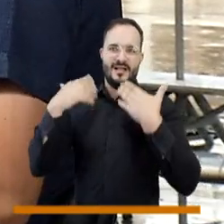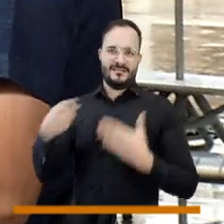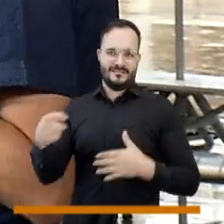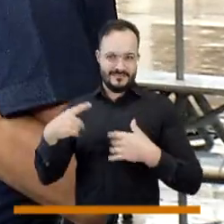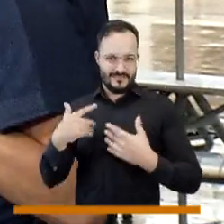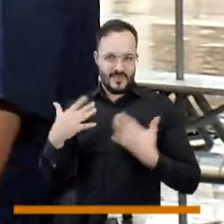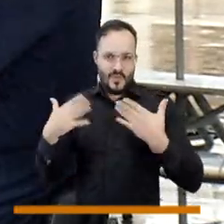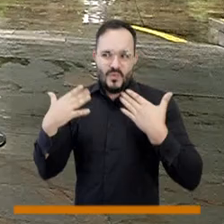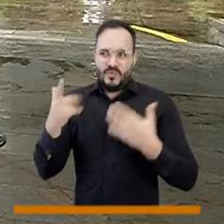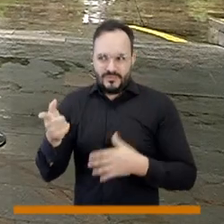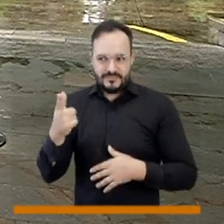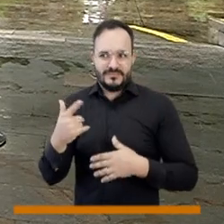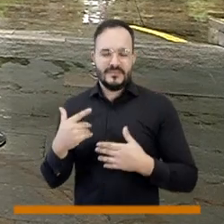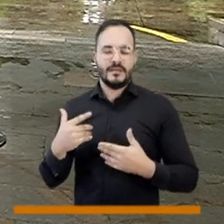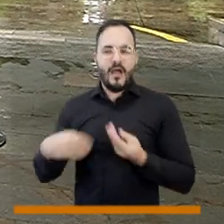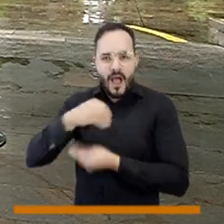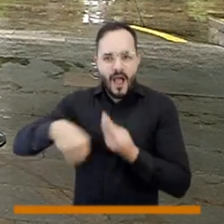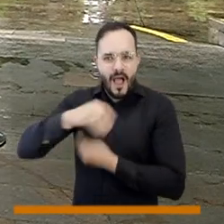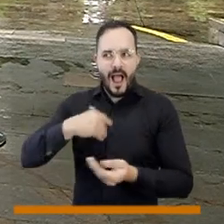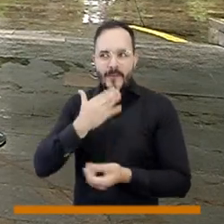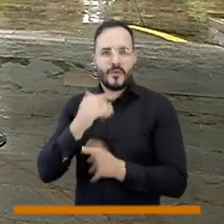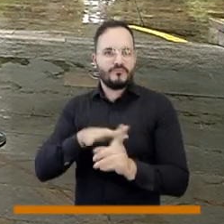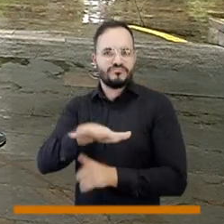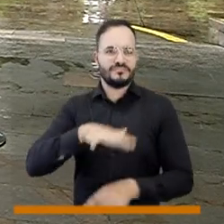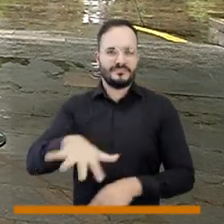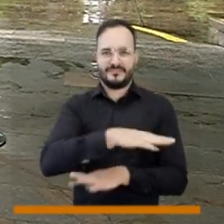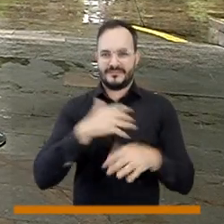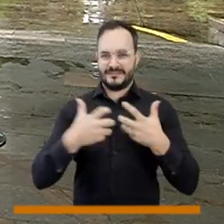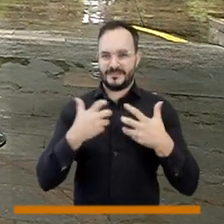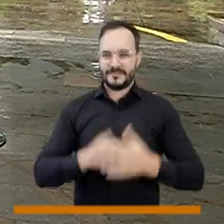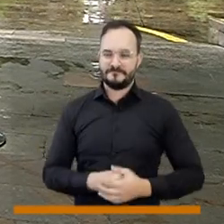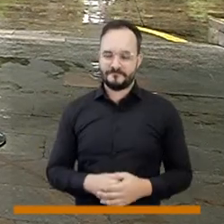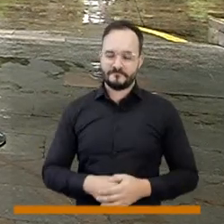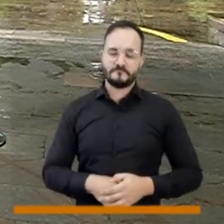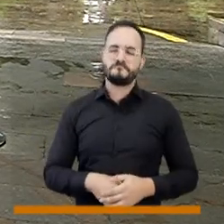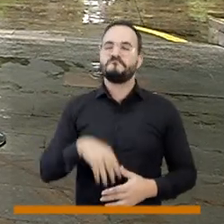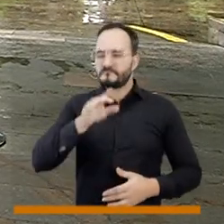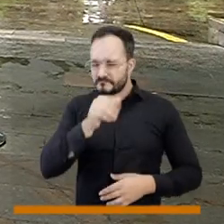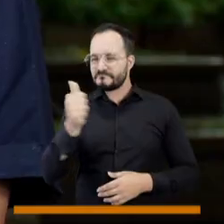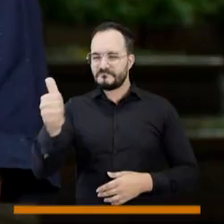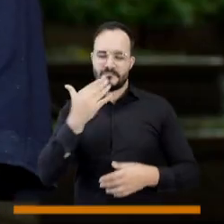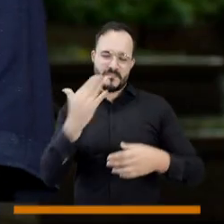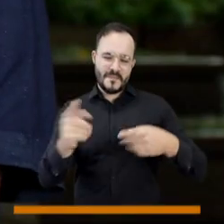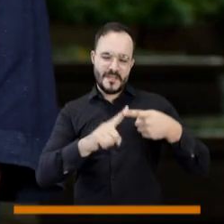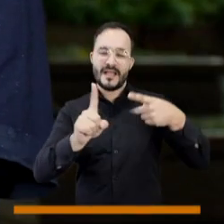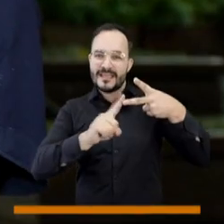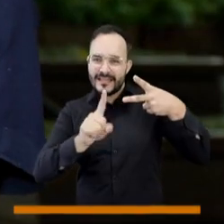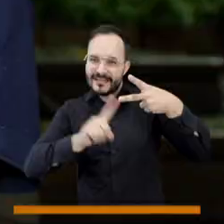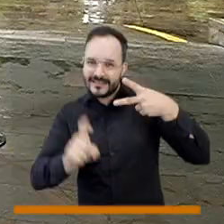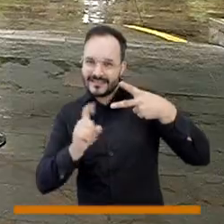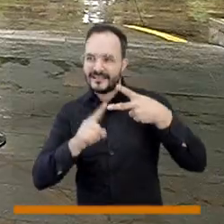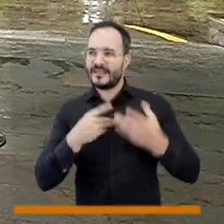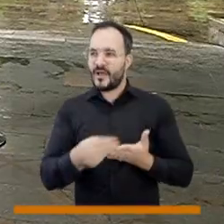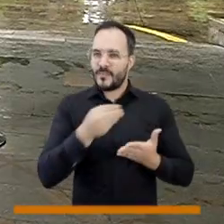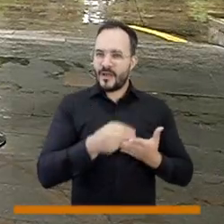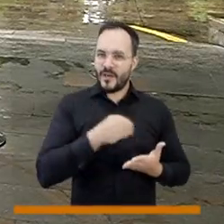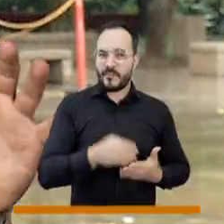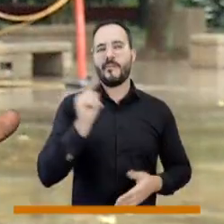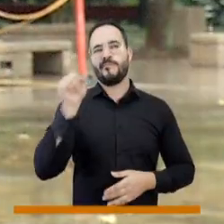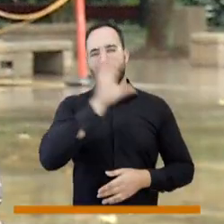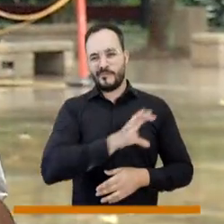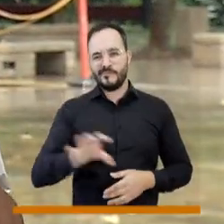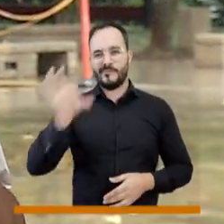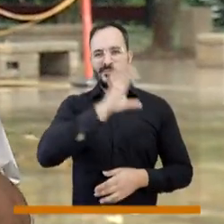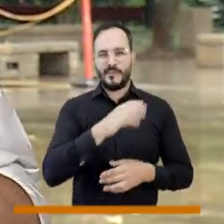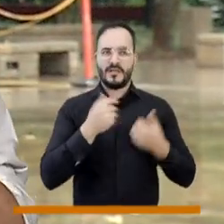y bueno, vamos para adelante a transformar el sistema. Y vamos al tema del prosumidor, porque sé que está pagando